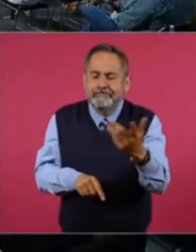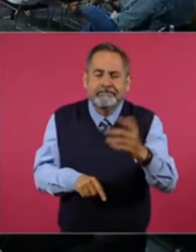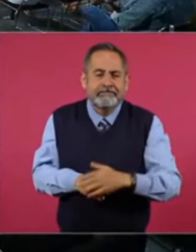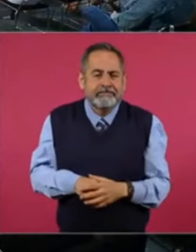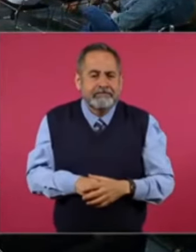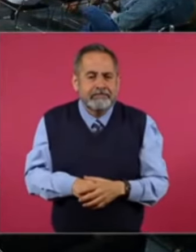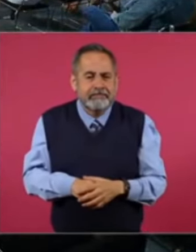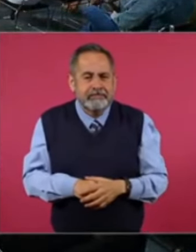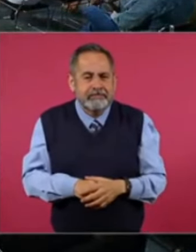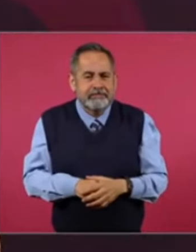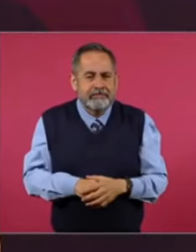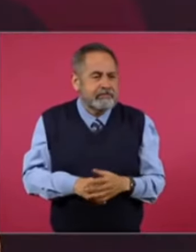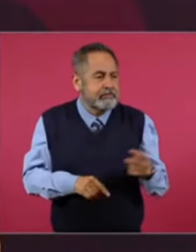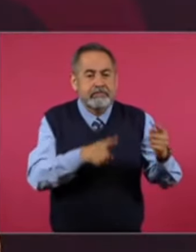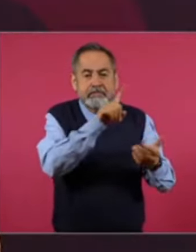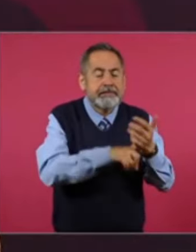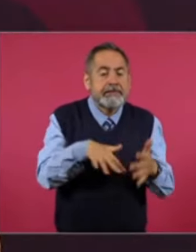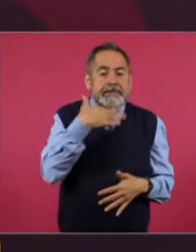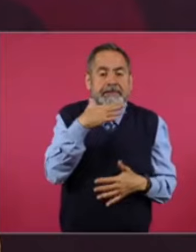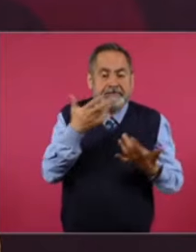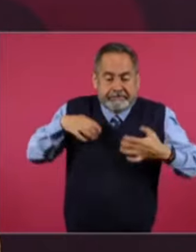No pudieron hacer una gran tranza.